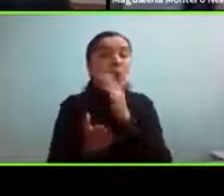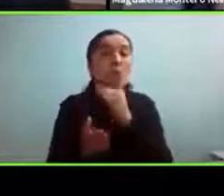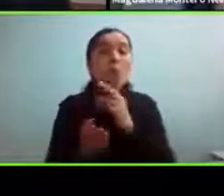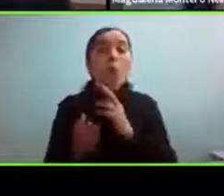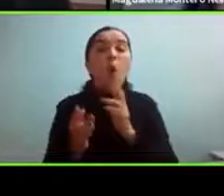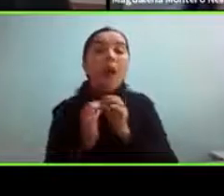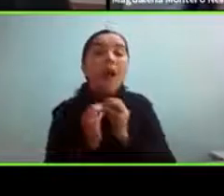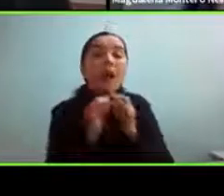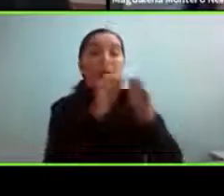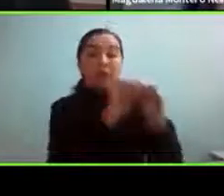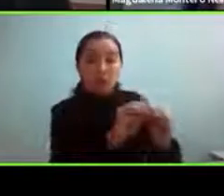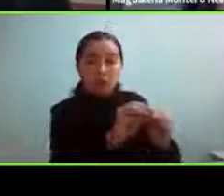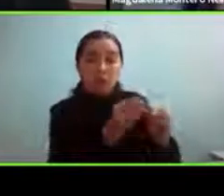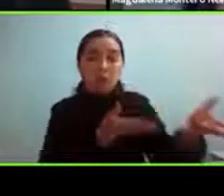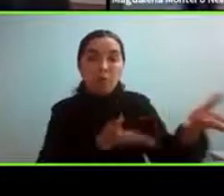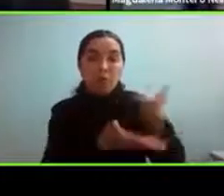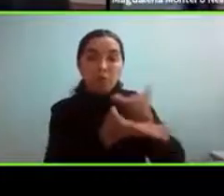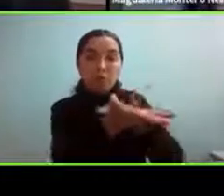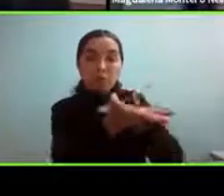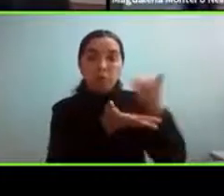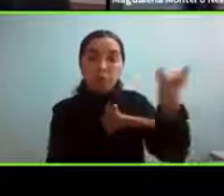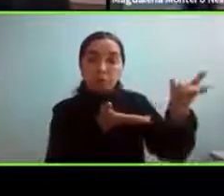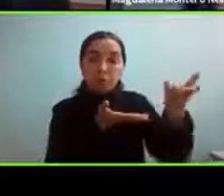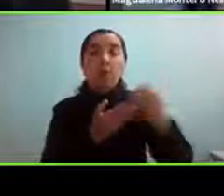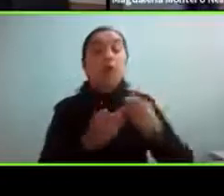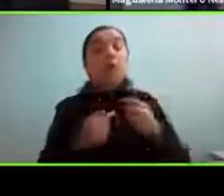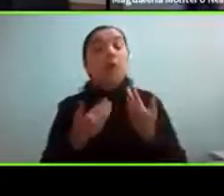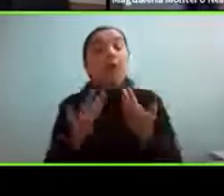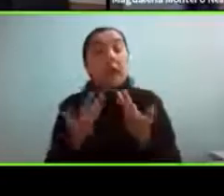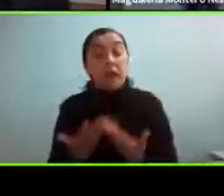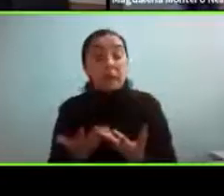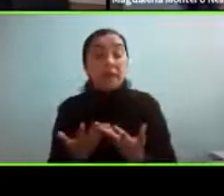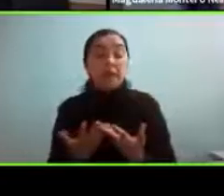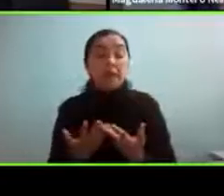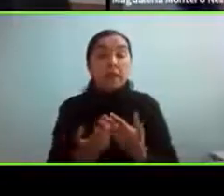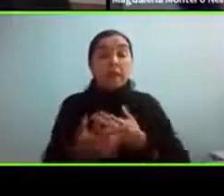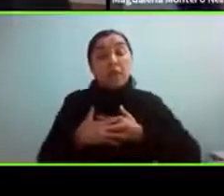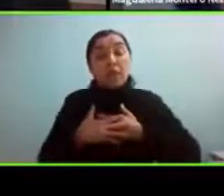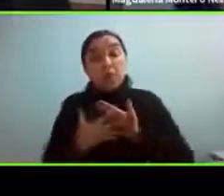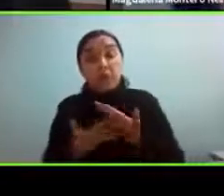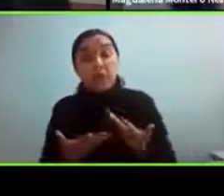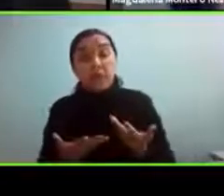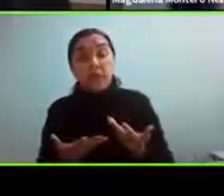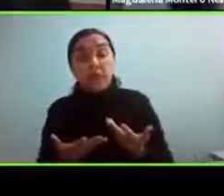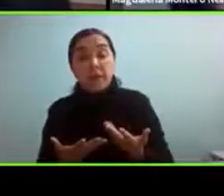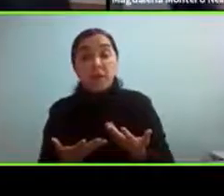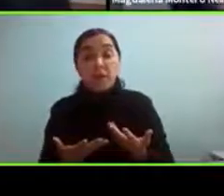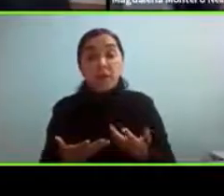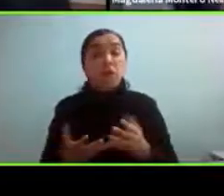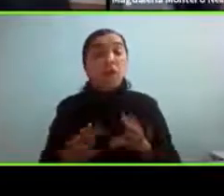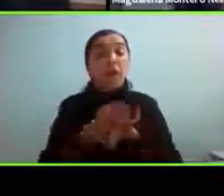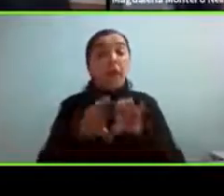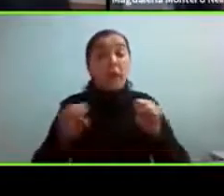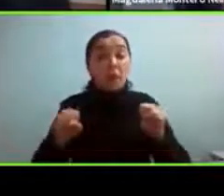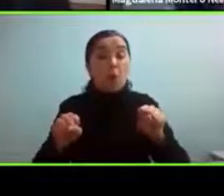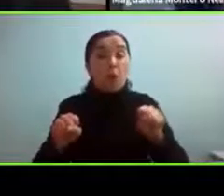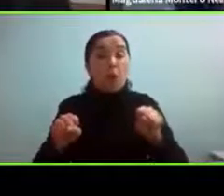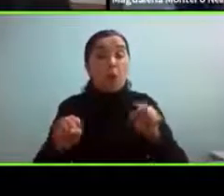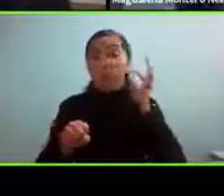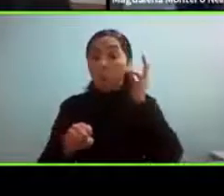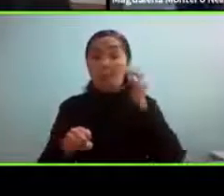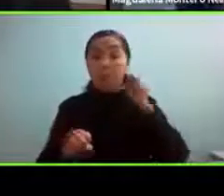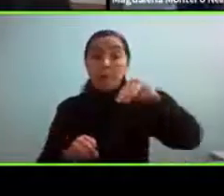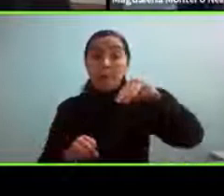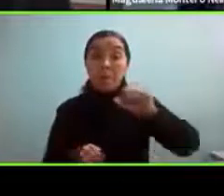retroalimentación entonces o sea yo creo que en ese sentido estoy con Magda que puede